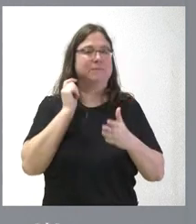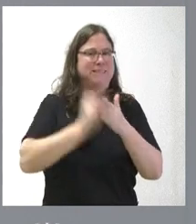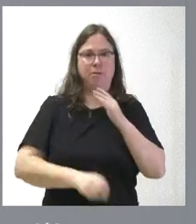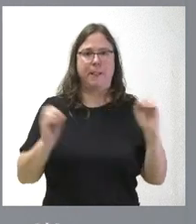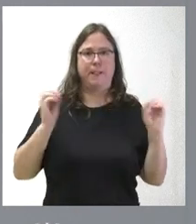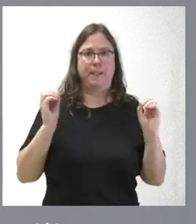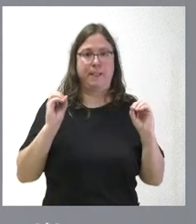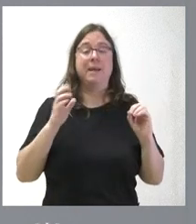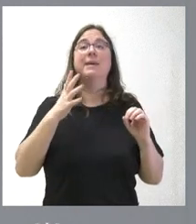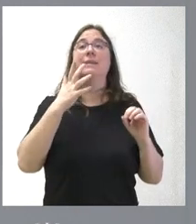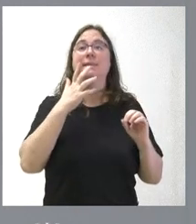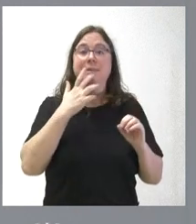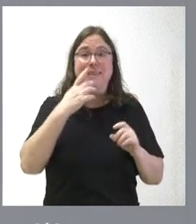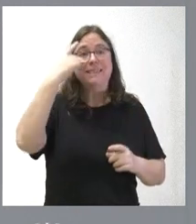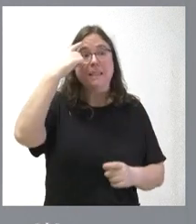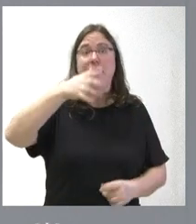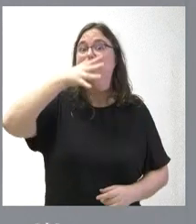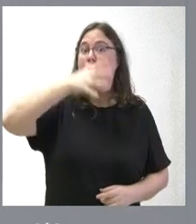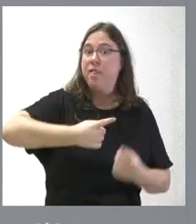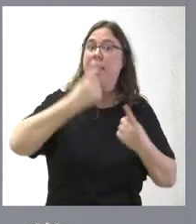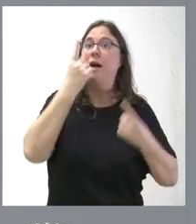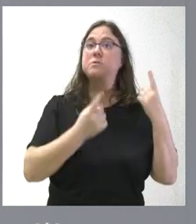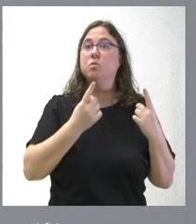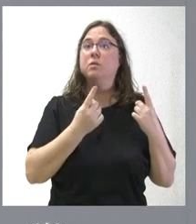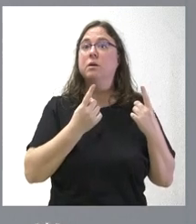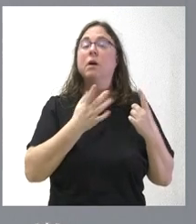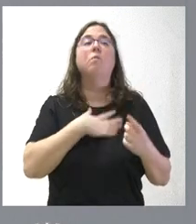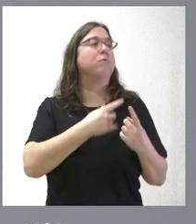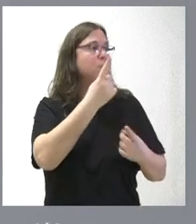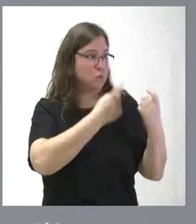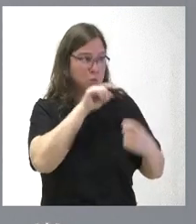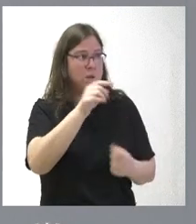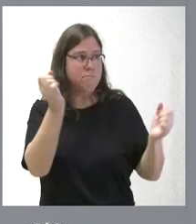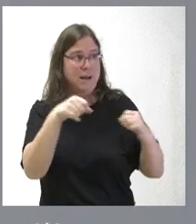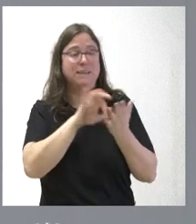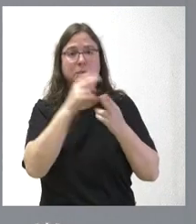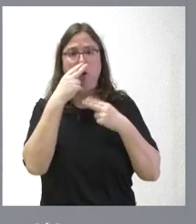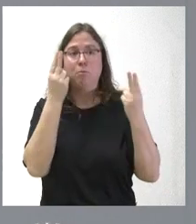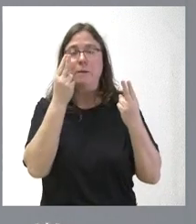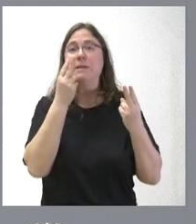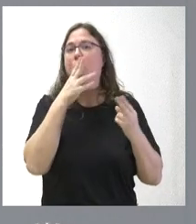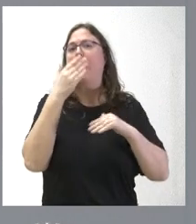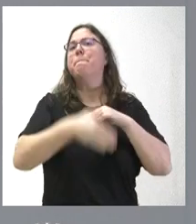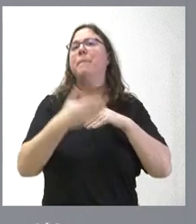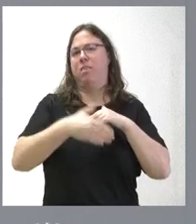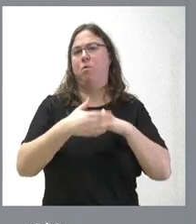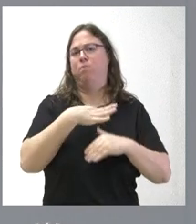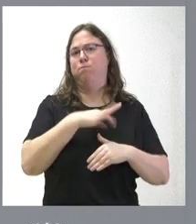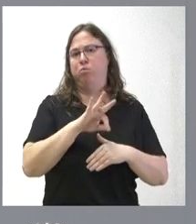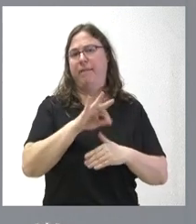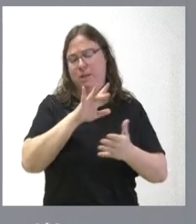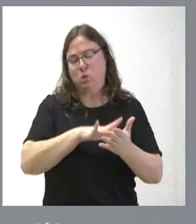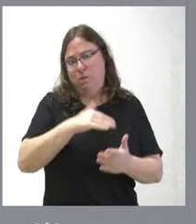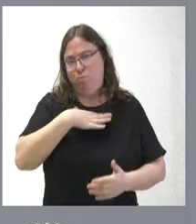sanción. Si la pregunta es ha habido alguna denuncia, pues lógicamente lo podríamos examinar en los servicios públicos, pero estamos en plazo de que esto hubiera